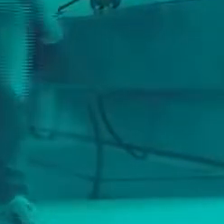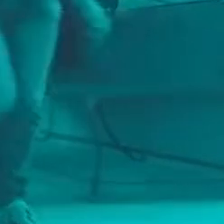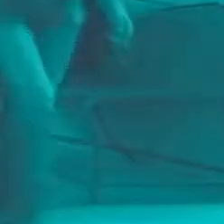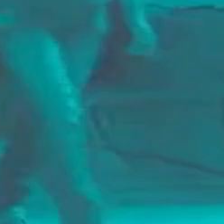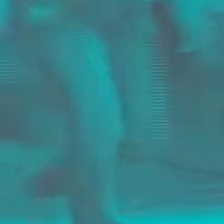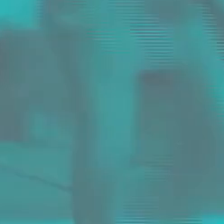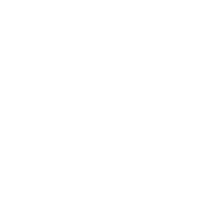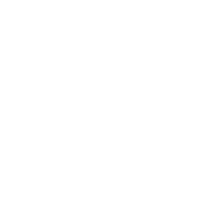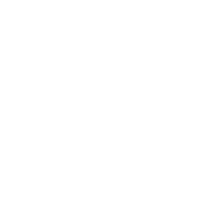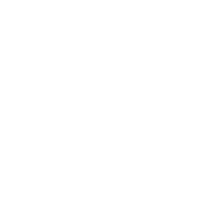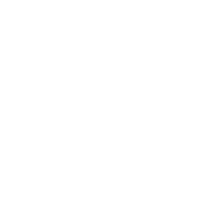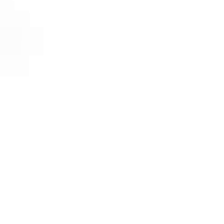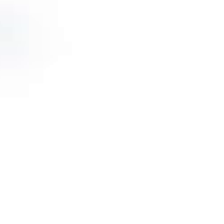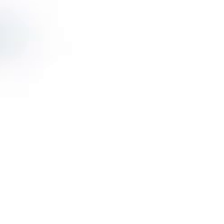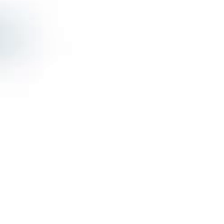Espacio Pyme.